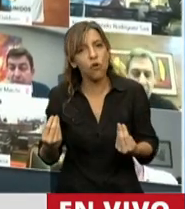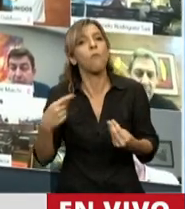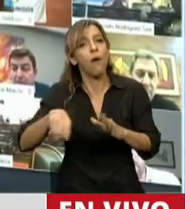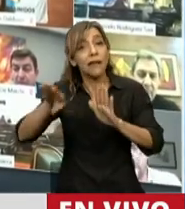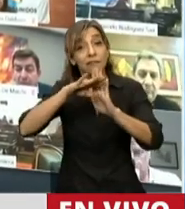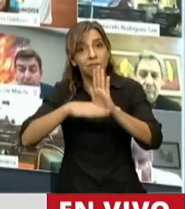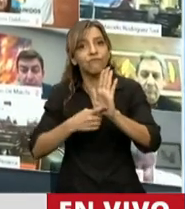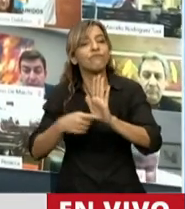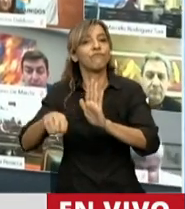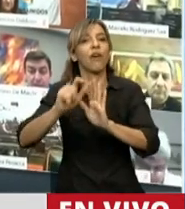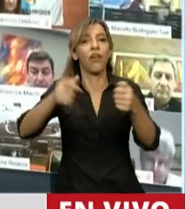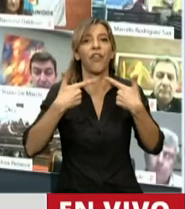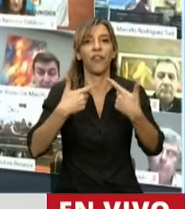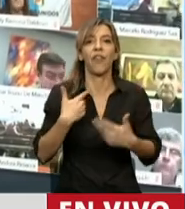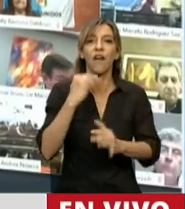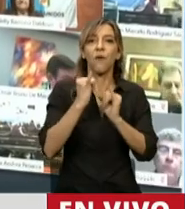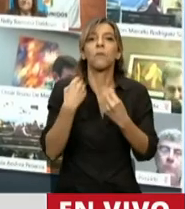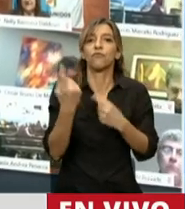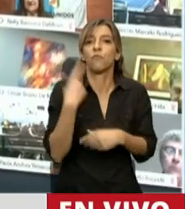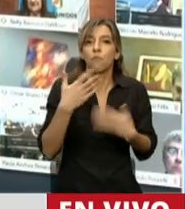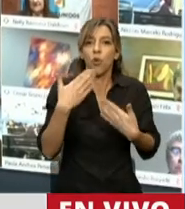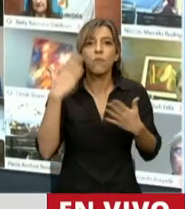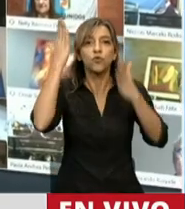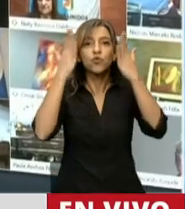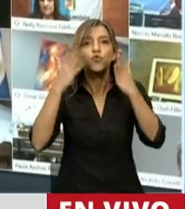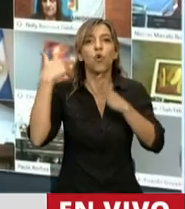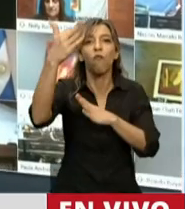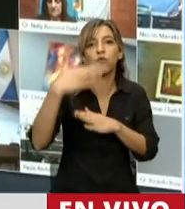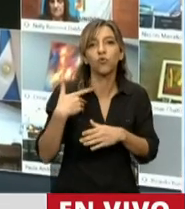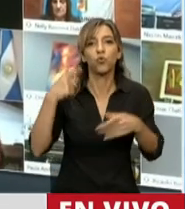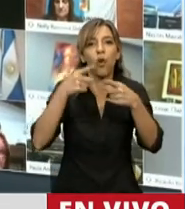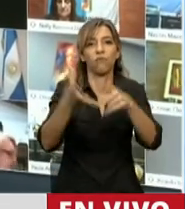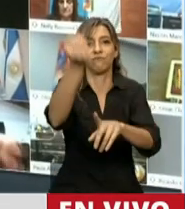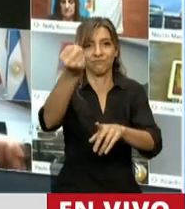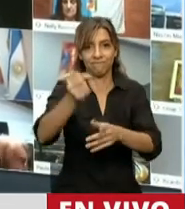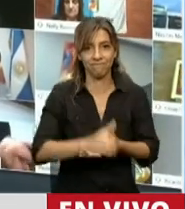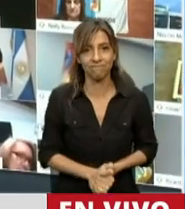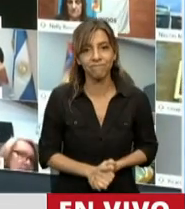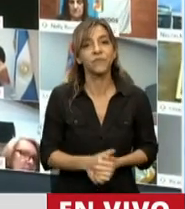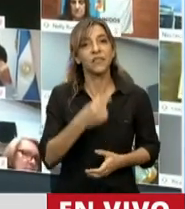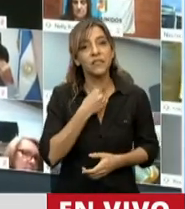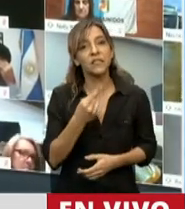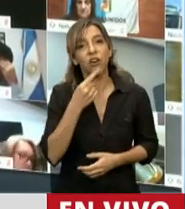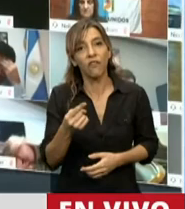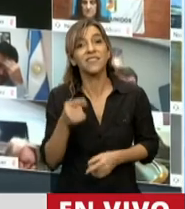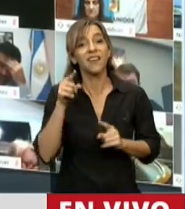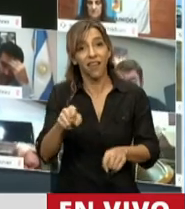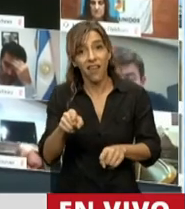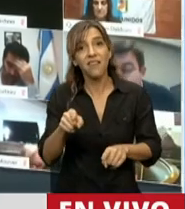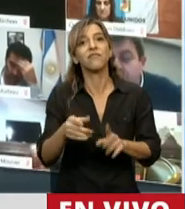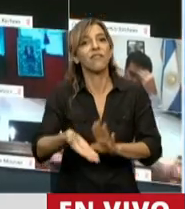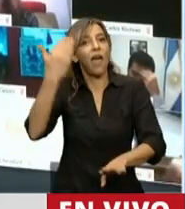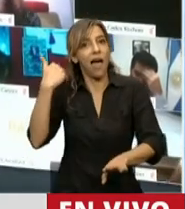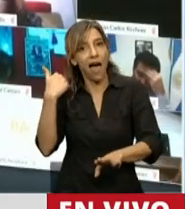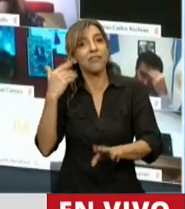construir esa Argentina que todos soñamos, esa Argentina que todos merecemos. Y quiero decir que esos que tomaron la deuda